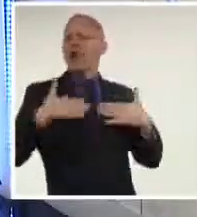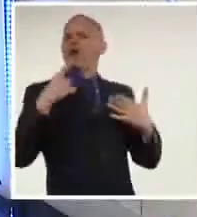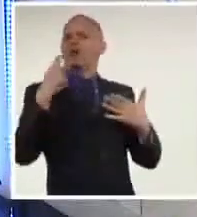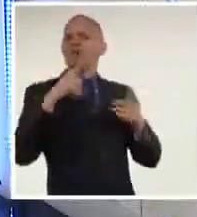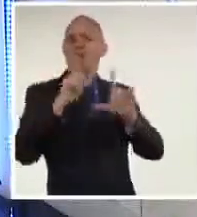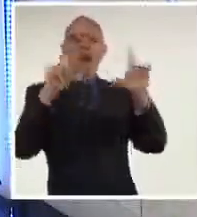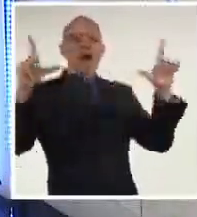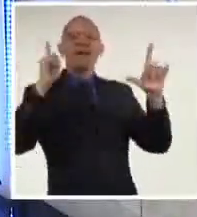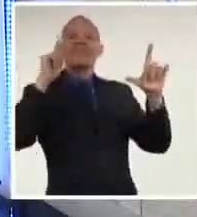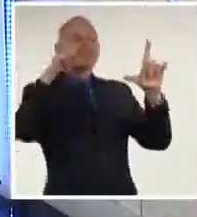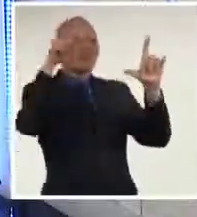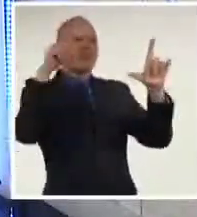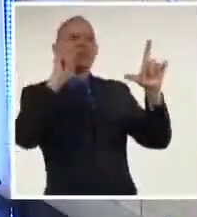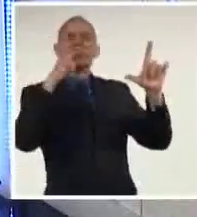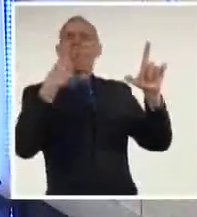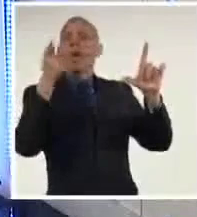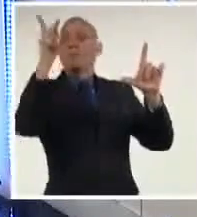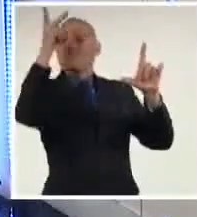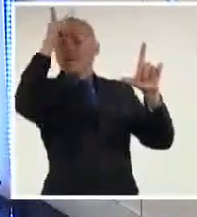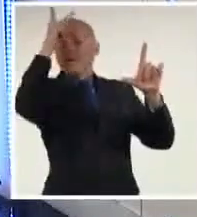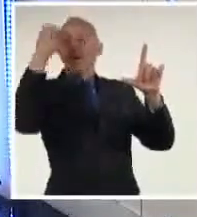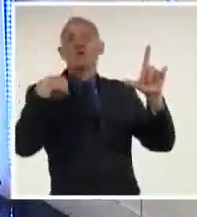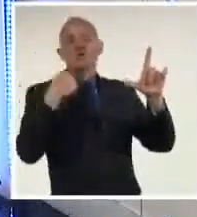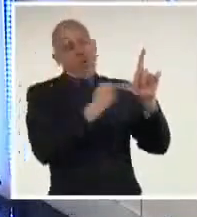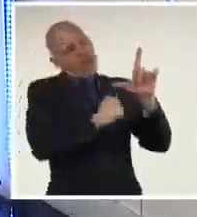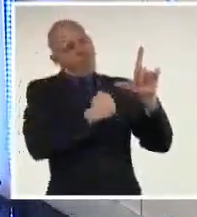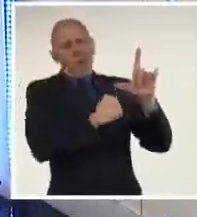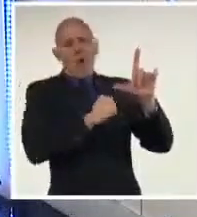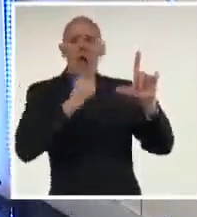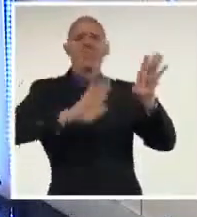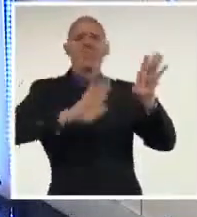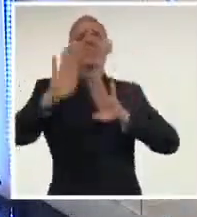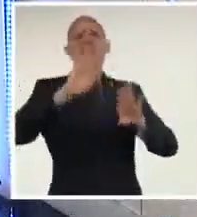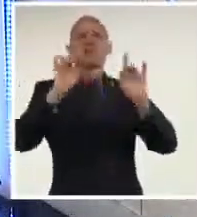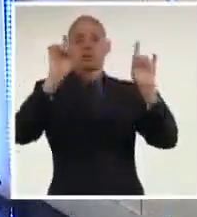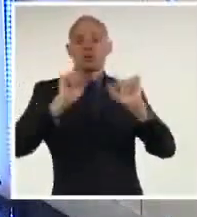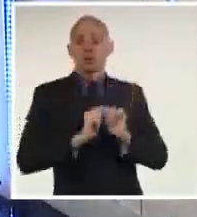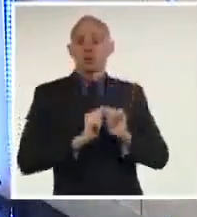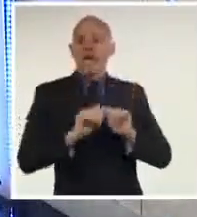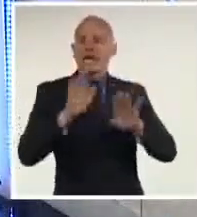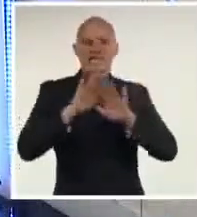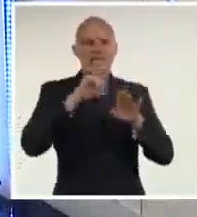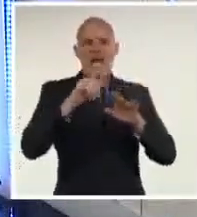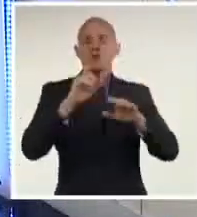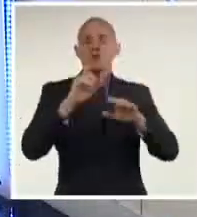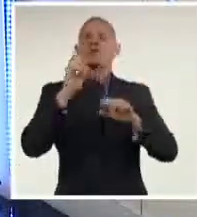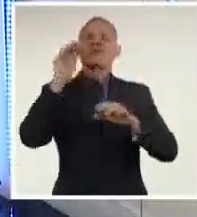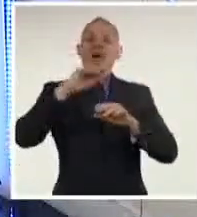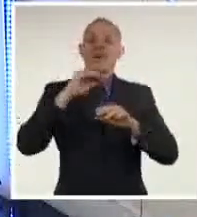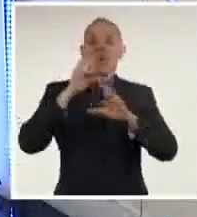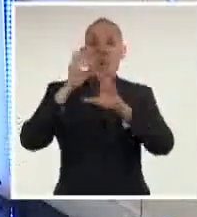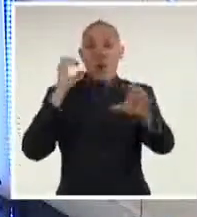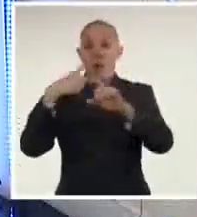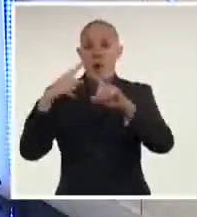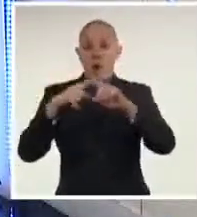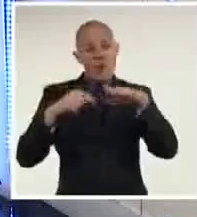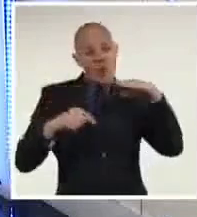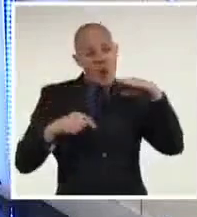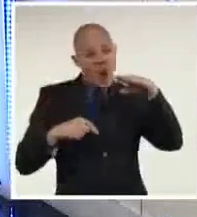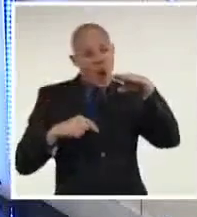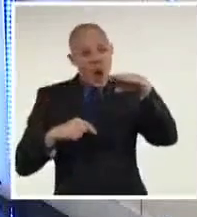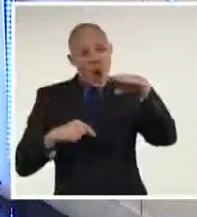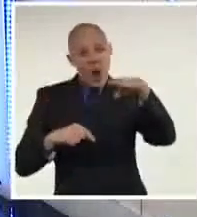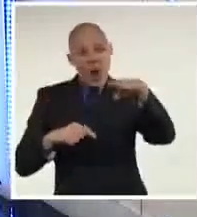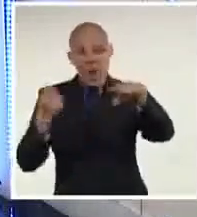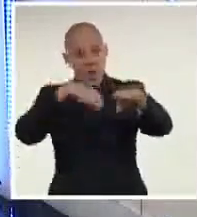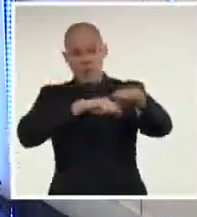porque te quiero, te defiendo. En el camino hacia la capital, los viajeros recibieron vítores ánimo y hasta agua y alimentos de las comunidades por